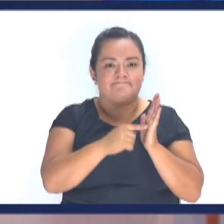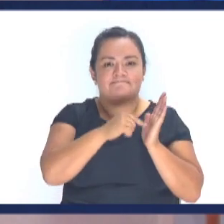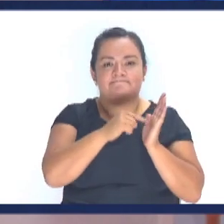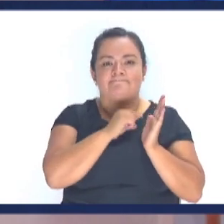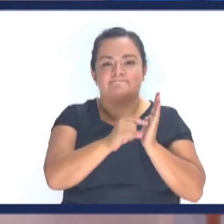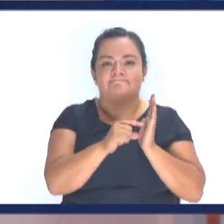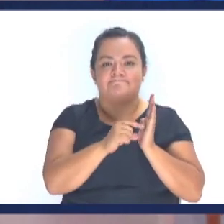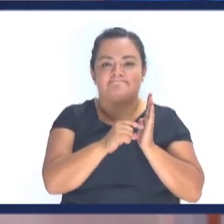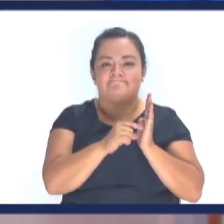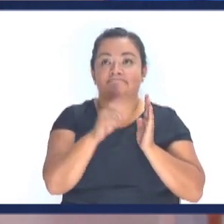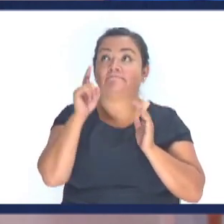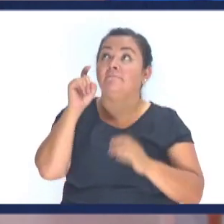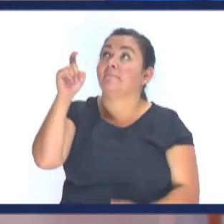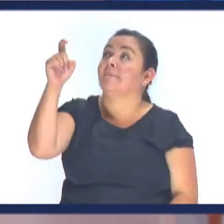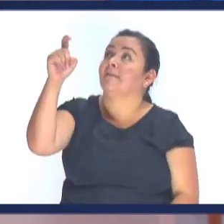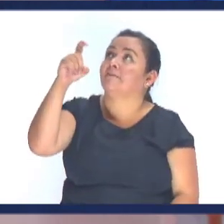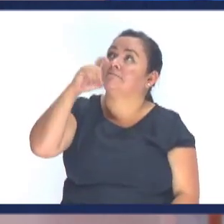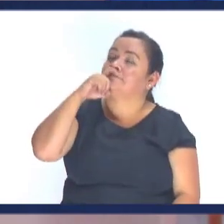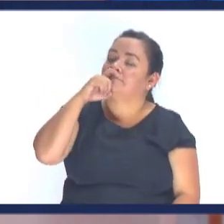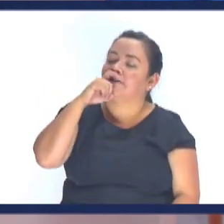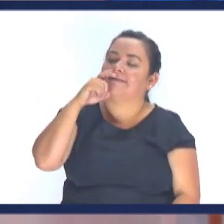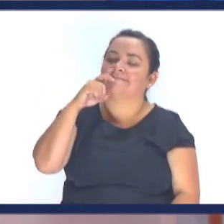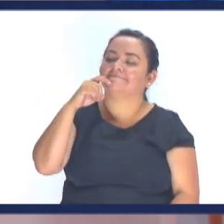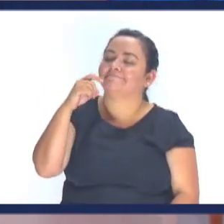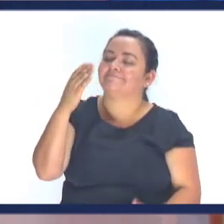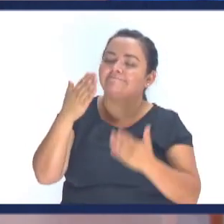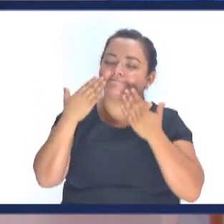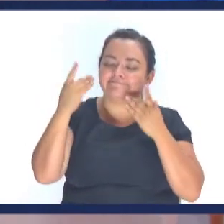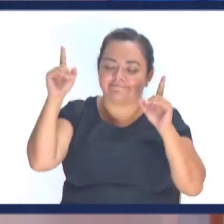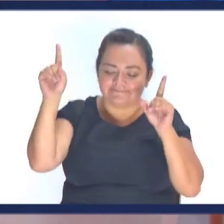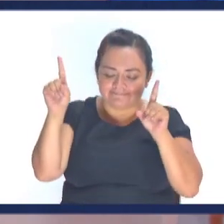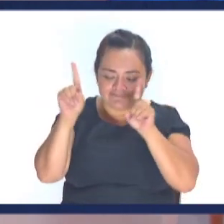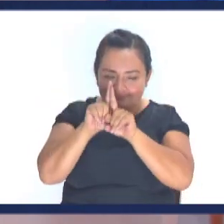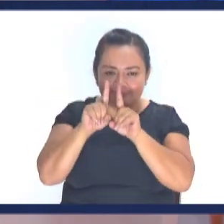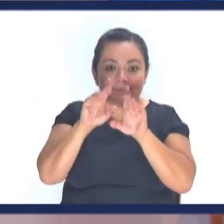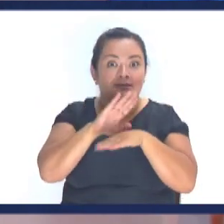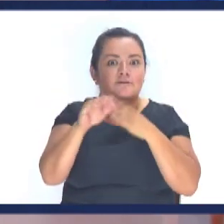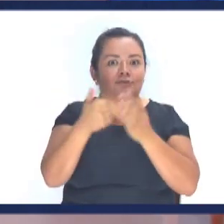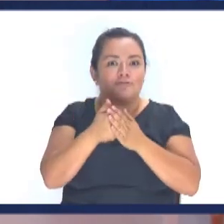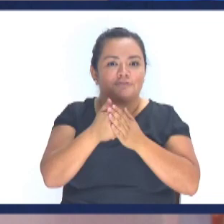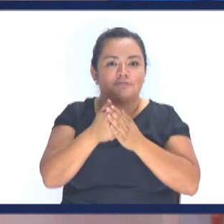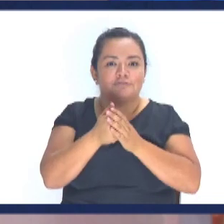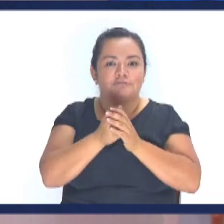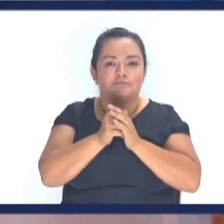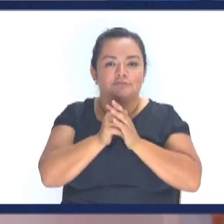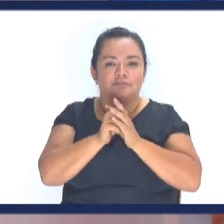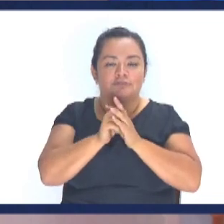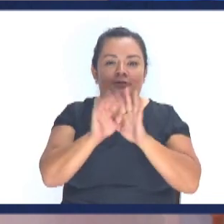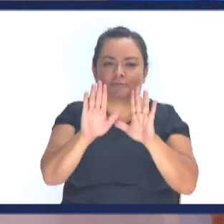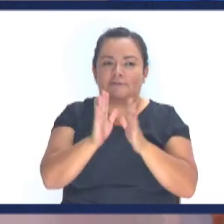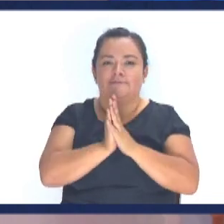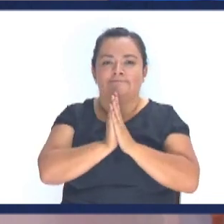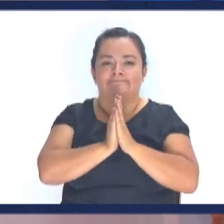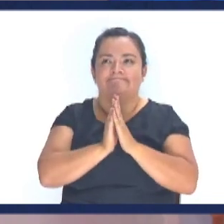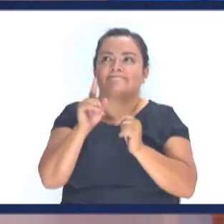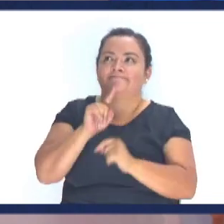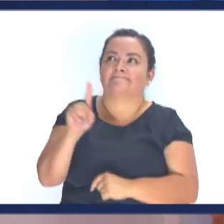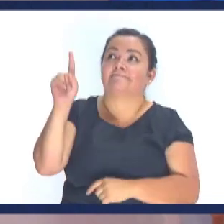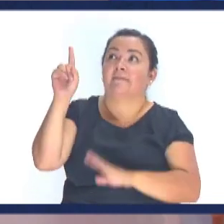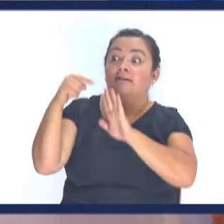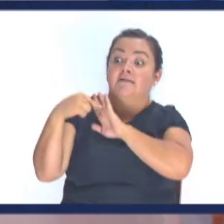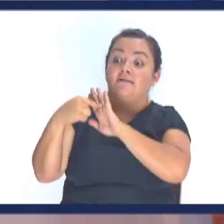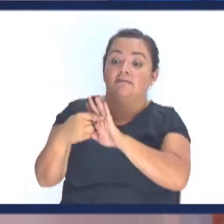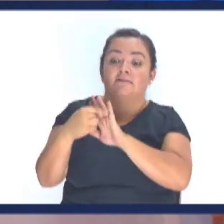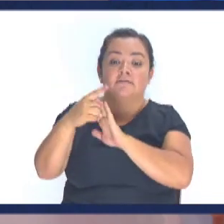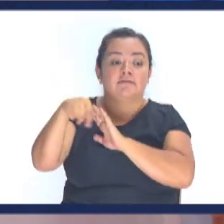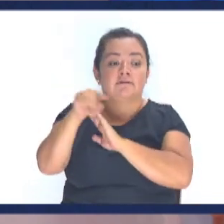Por cuanto agradó Al padre Que habitara en el Cuanta Va Entonces Hablando de Dios Revelado